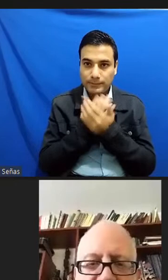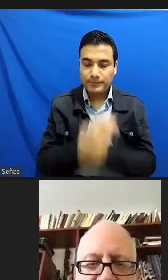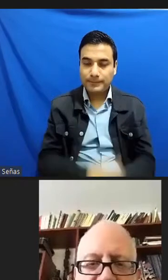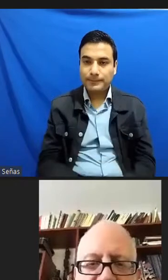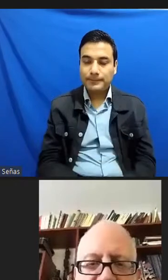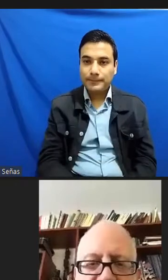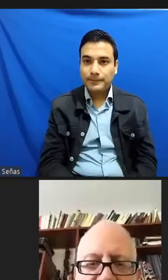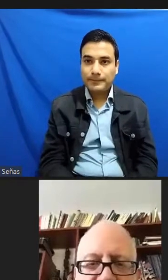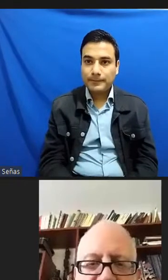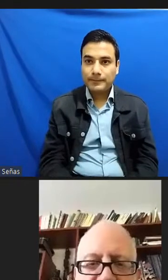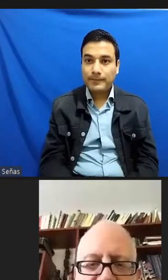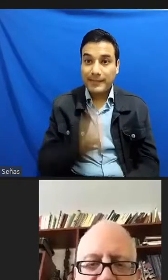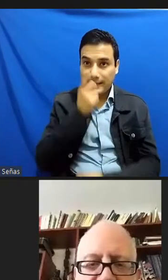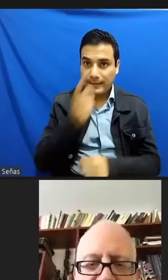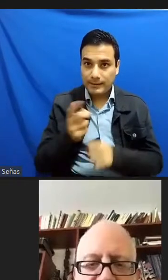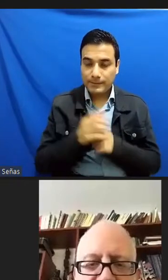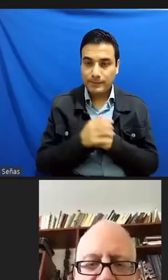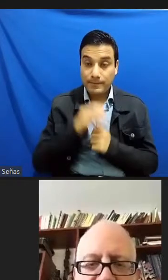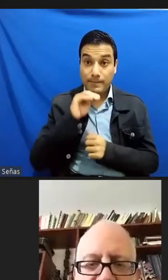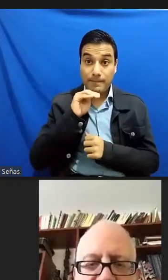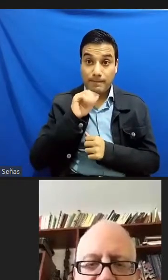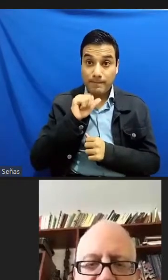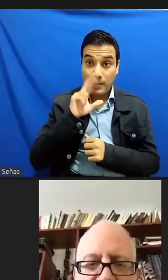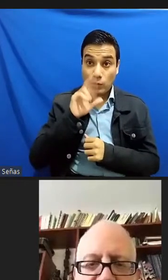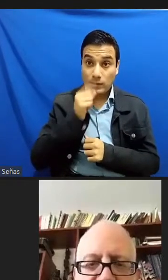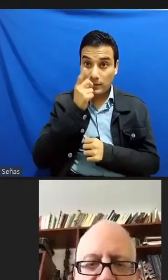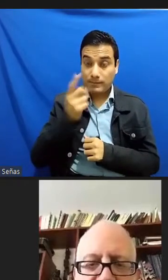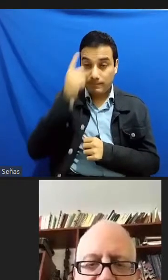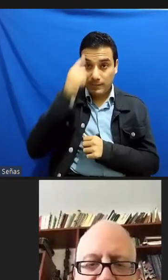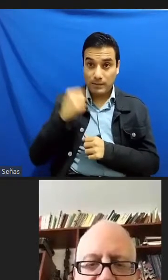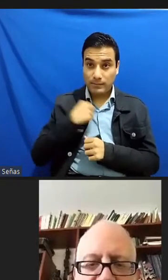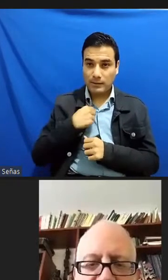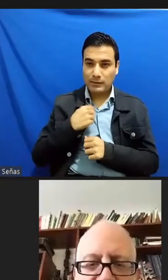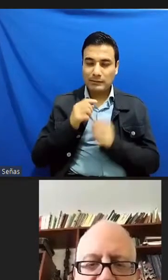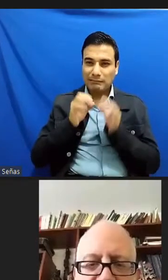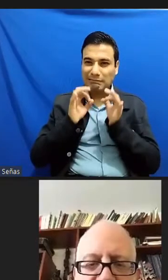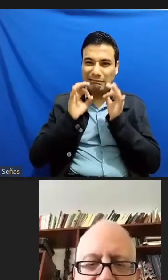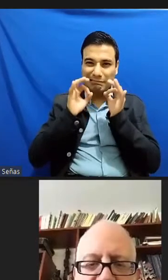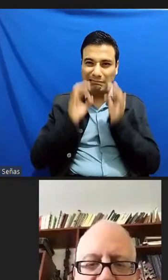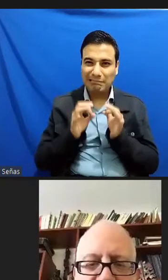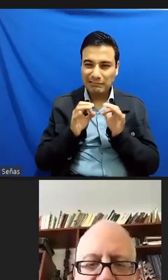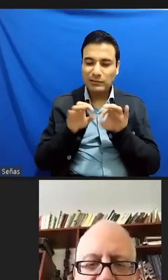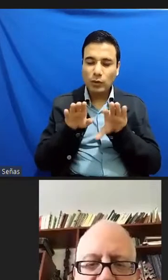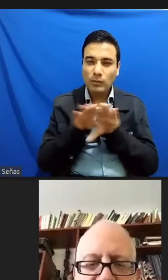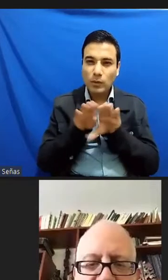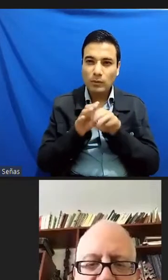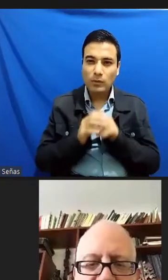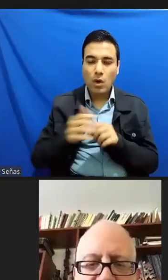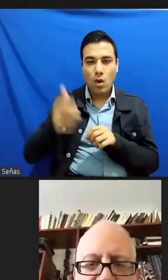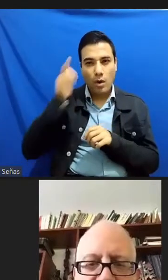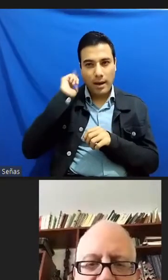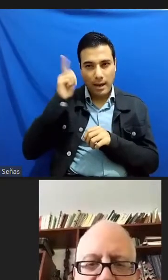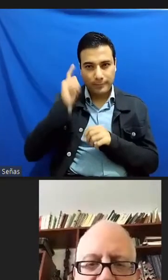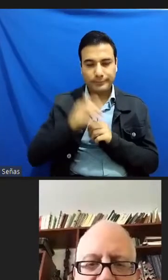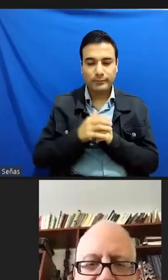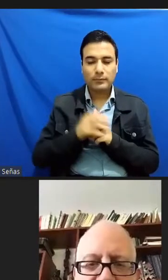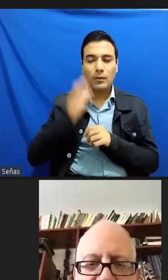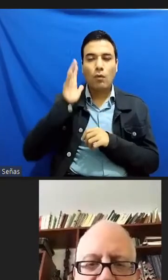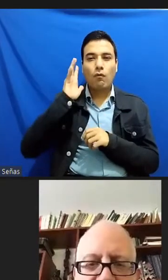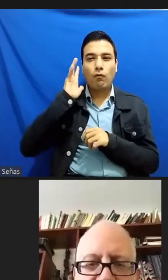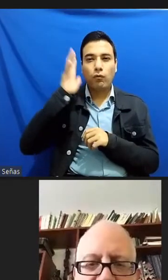dice Marcos para mí la idea perfecta sería como que algún día fuese no necesario